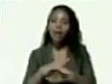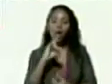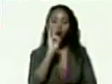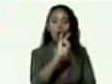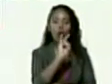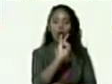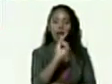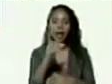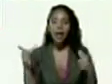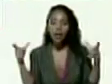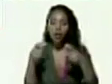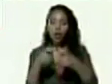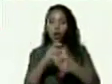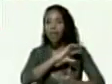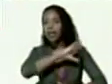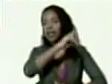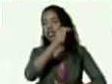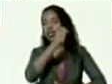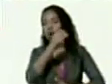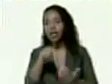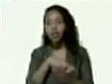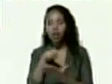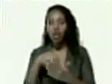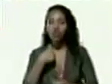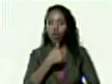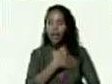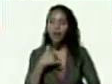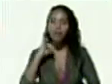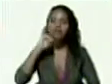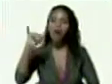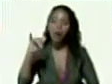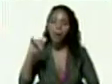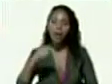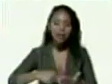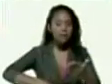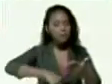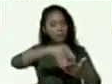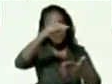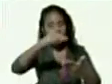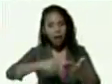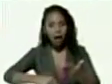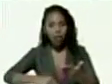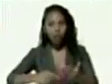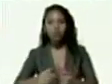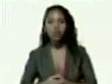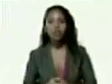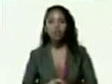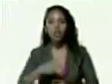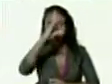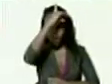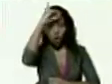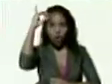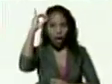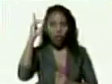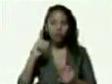dirección nacional y yo quiero un informe firmado por Diosdado